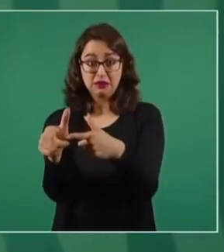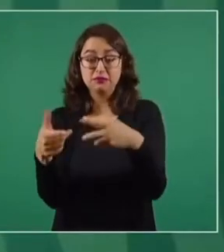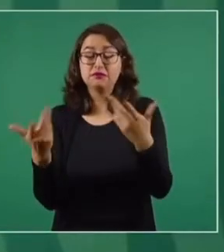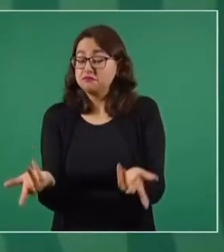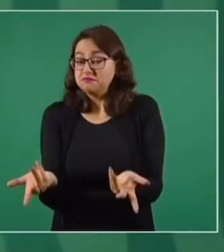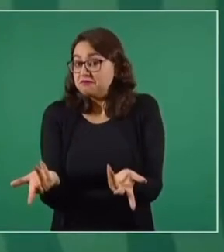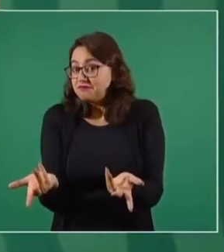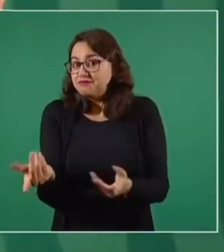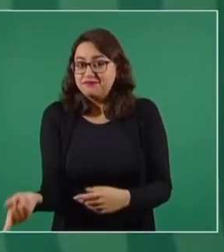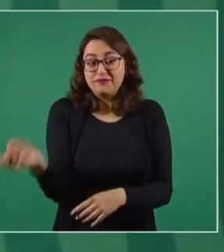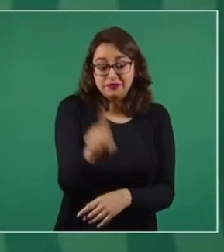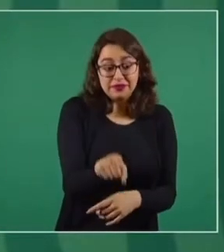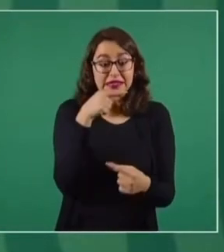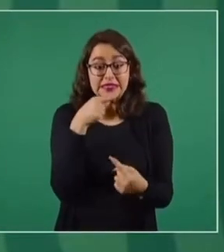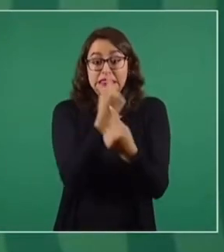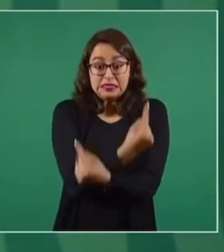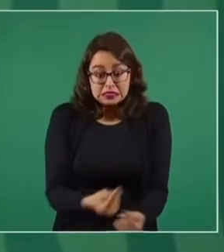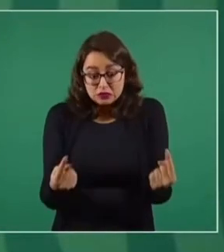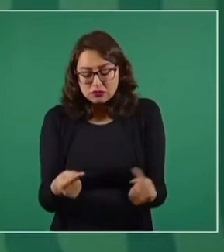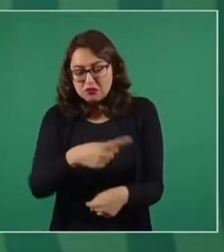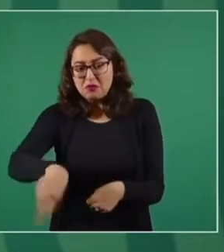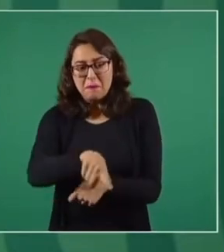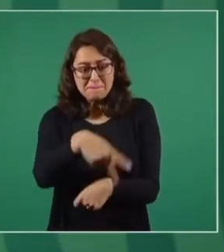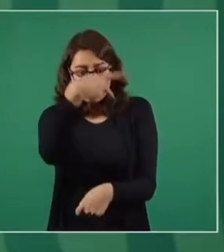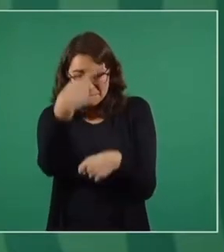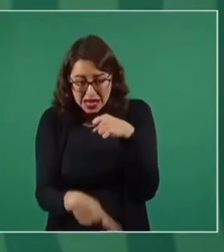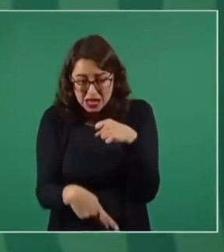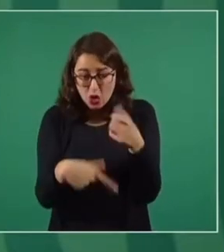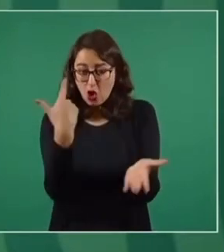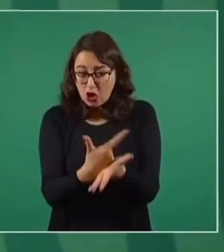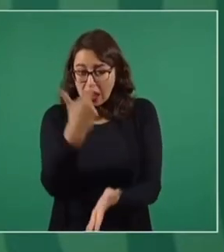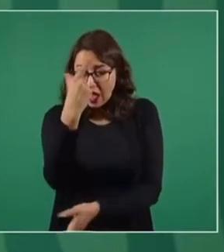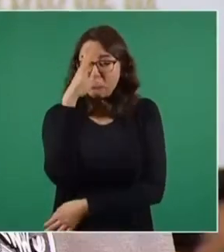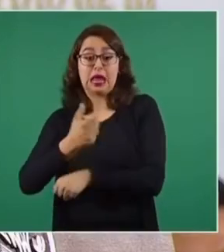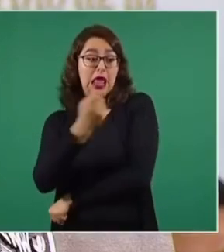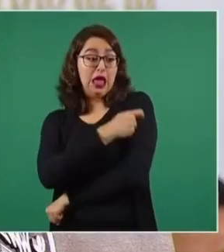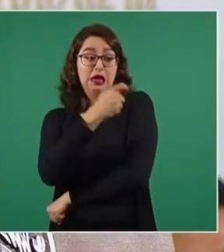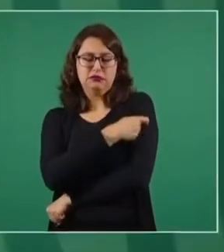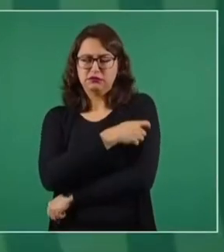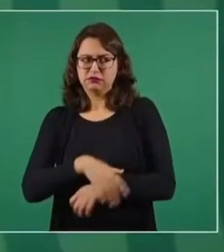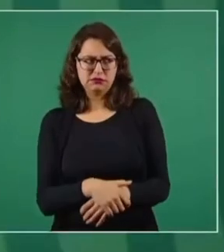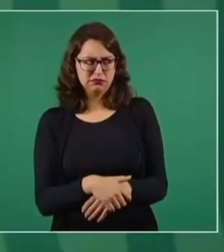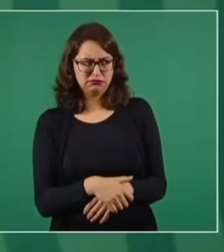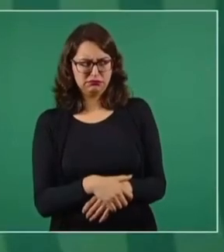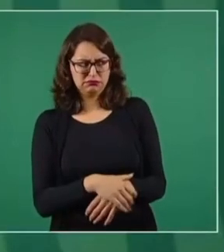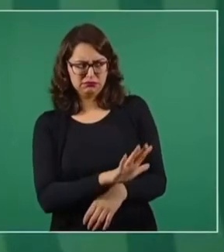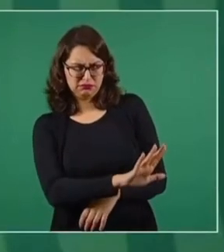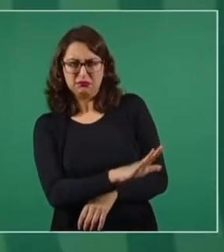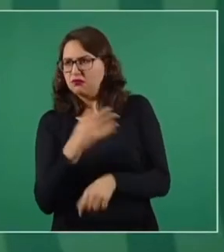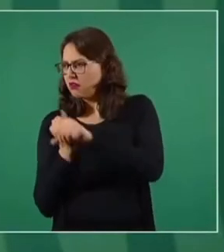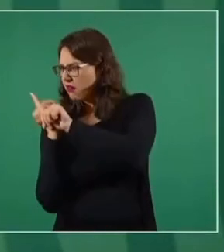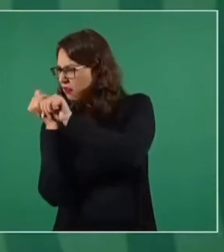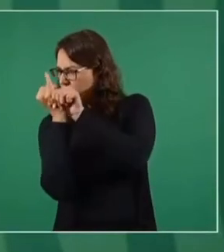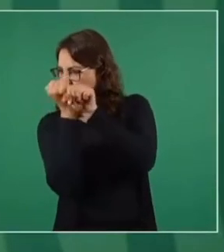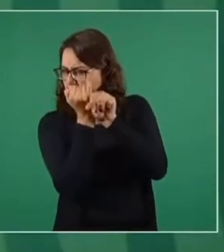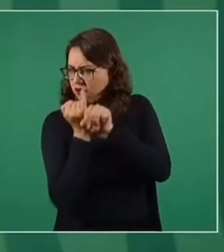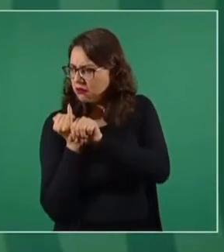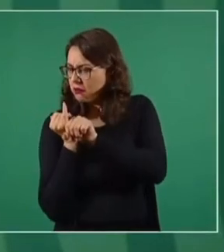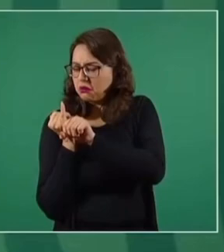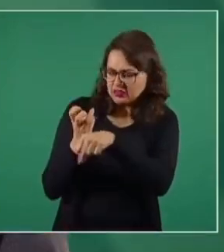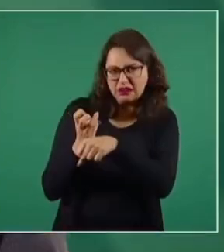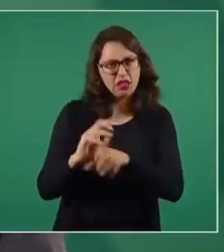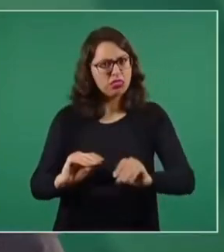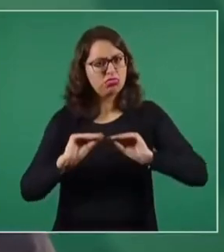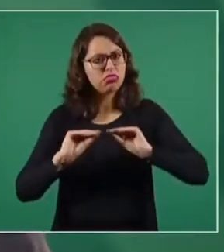considerar que de por sí tienen muy bajo riesgo de enfermar y afortunadamente muy bajo riesgo de morir. No hay evidencia científica que indique que se requiere una dosis de